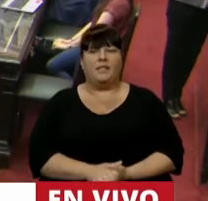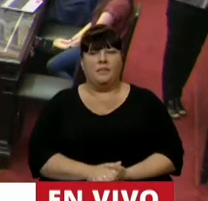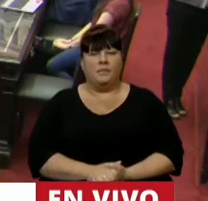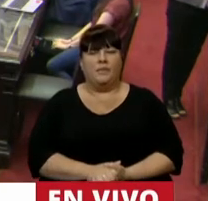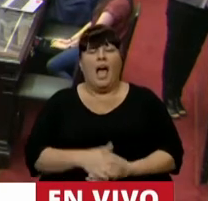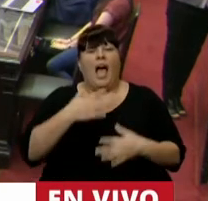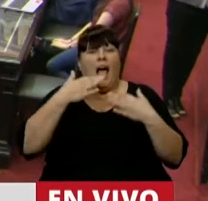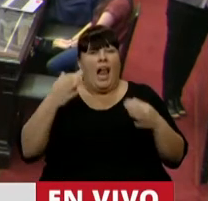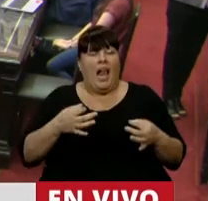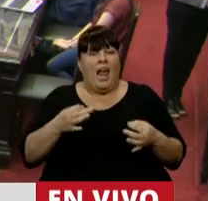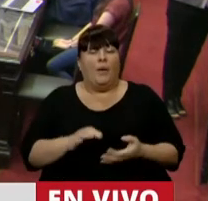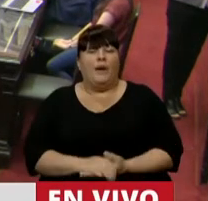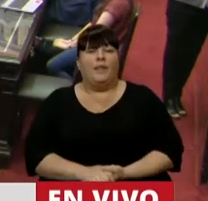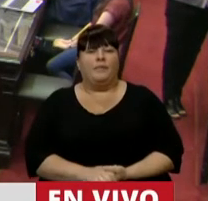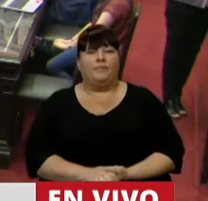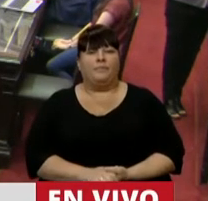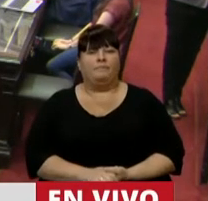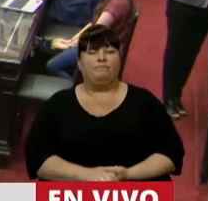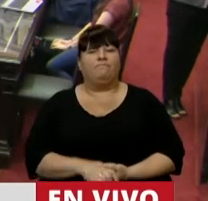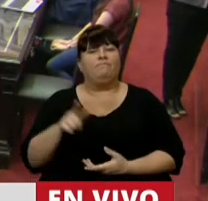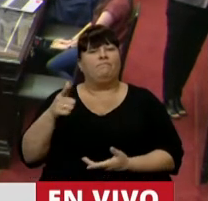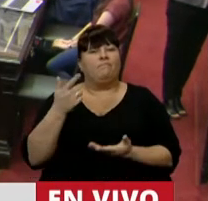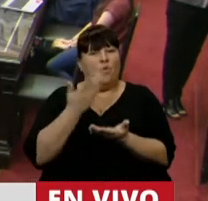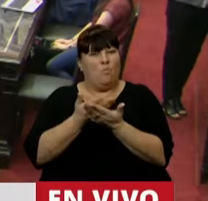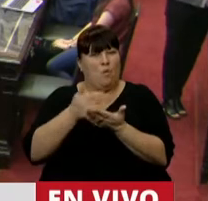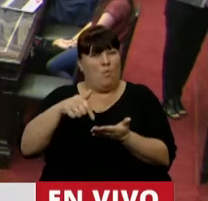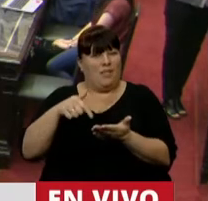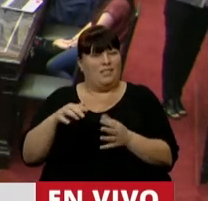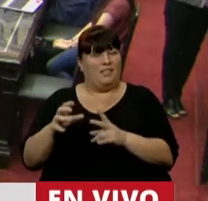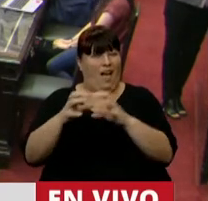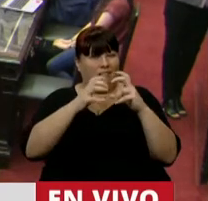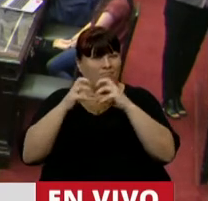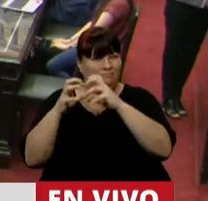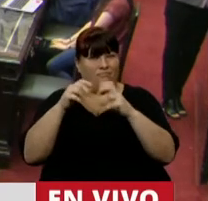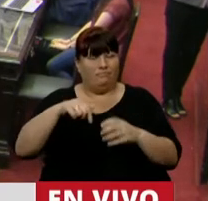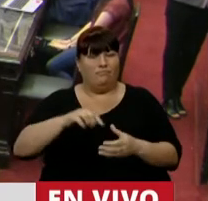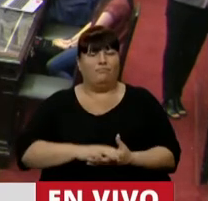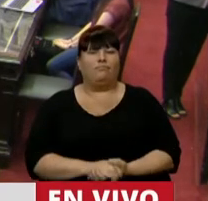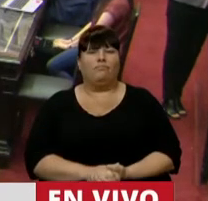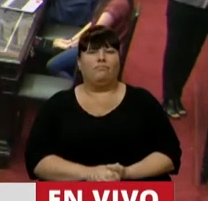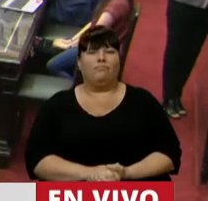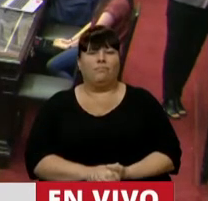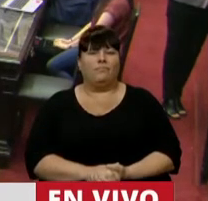La verdad que la iniciativa que estamos tratando hoy,